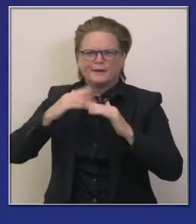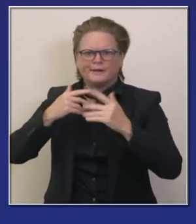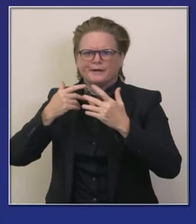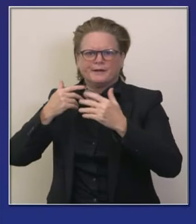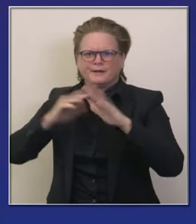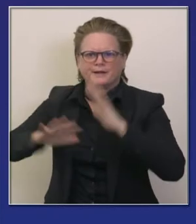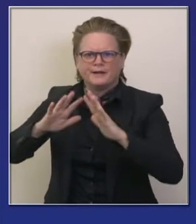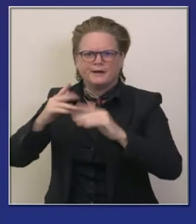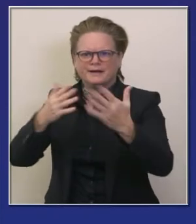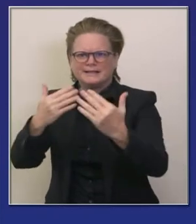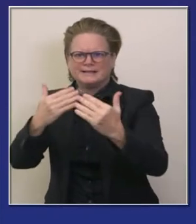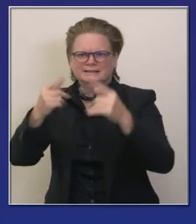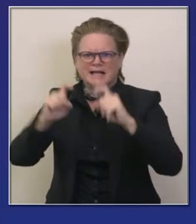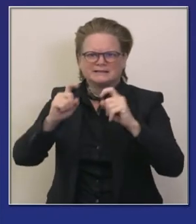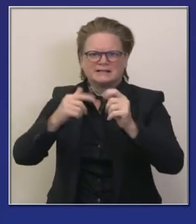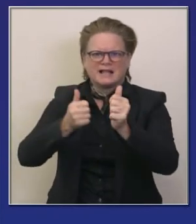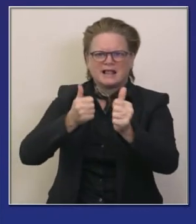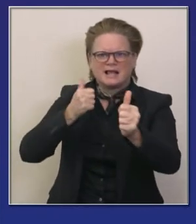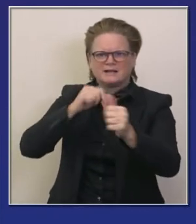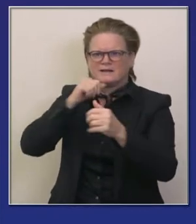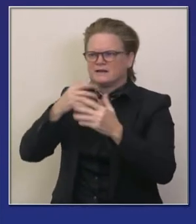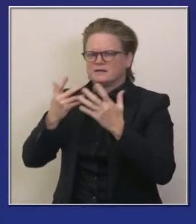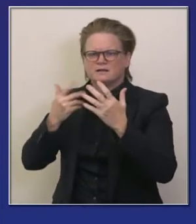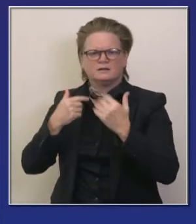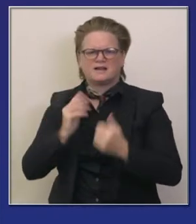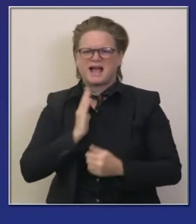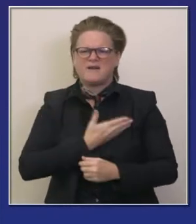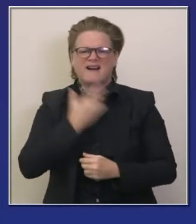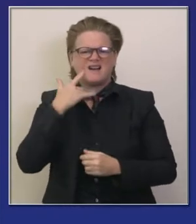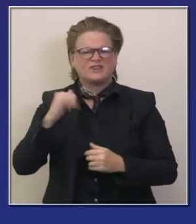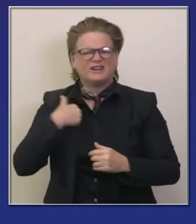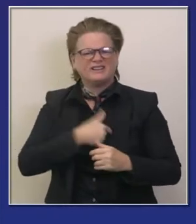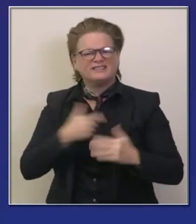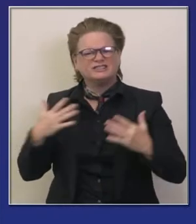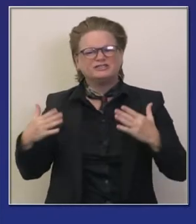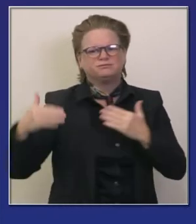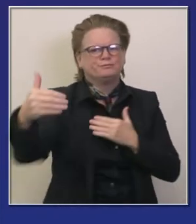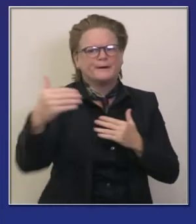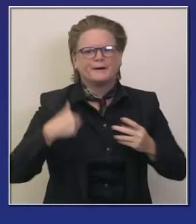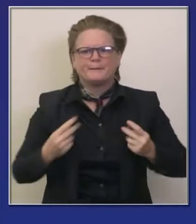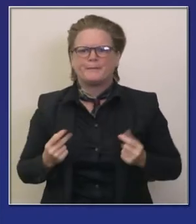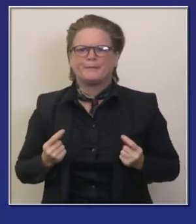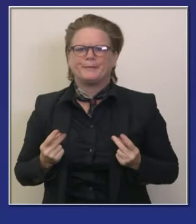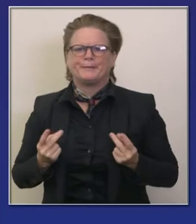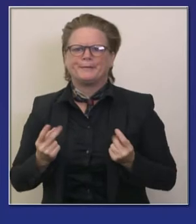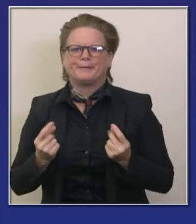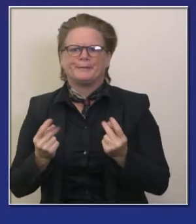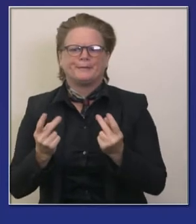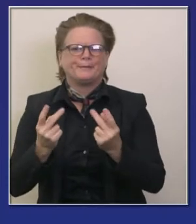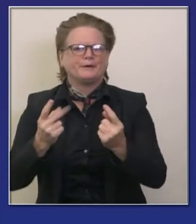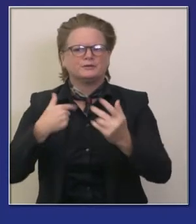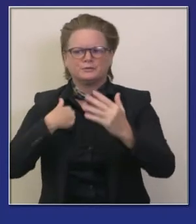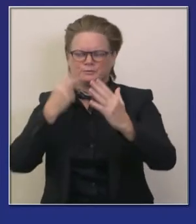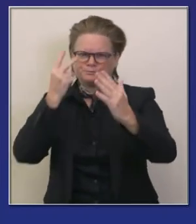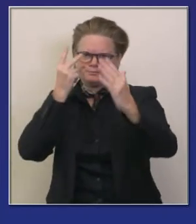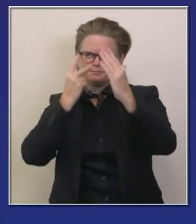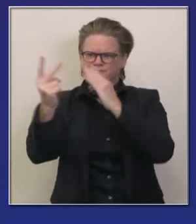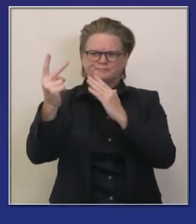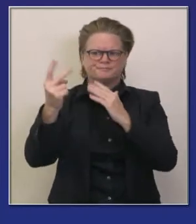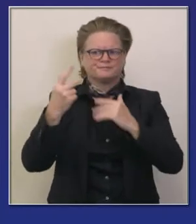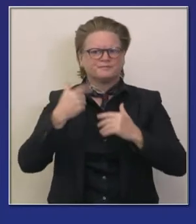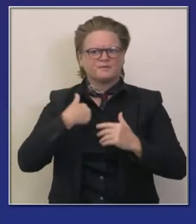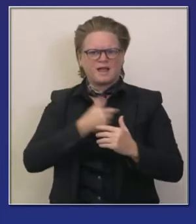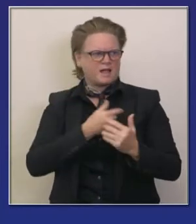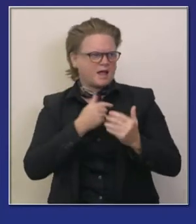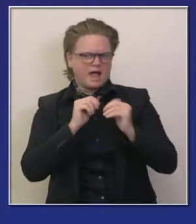en los a las horas de resultado comienzan a aumentar con el aumento de pruebas eso es lo que anticipábamos en nuestro